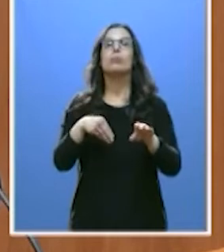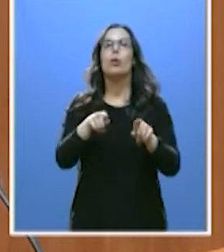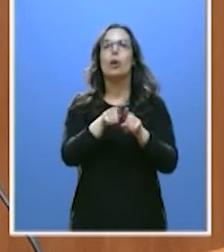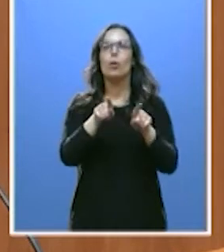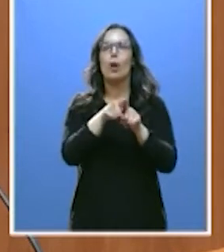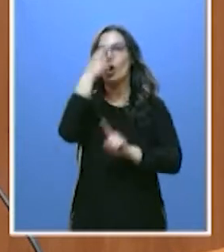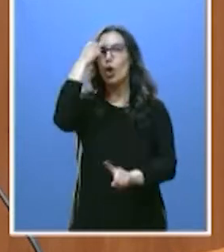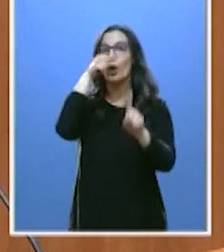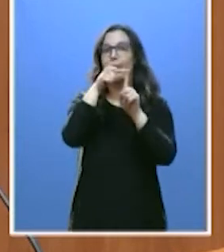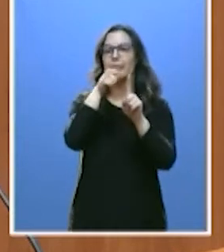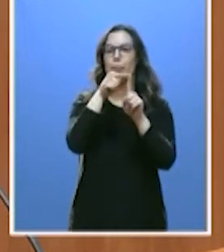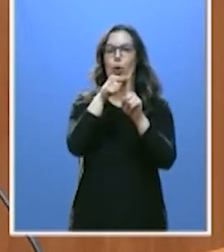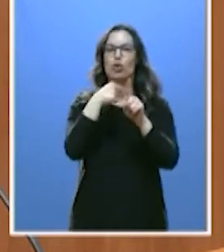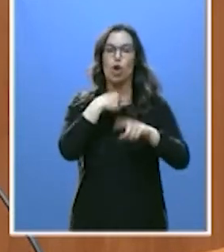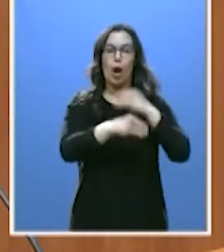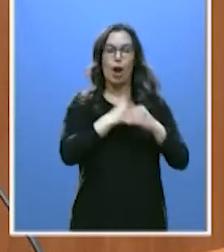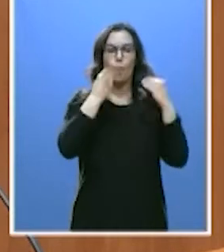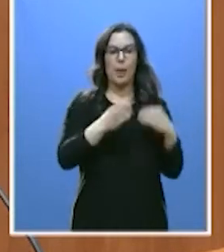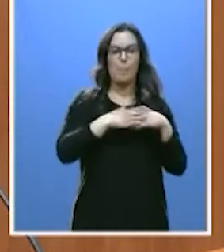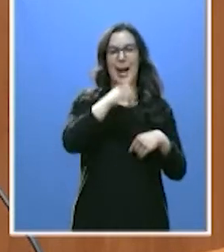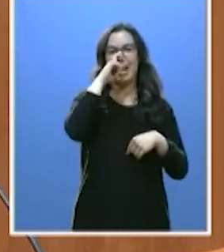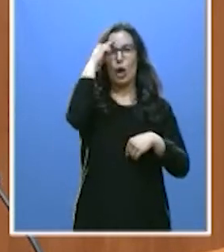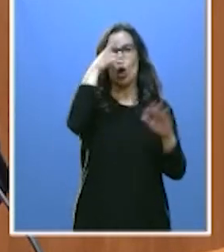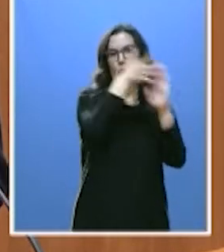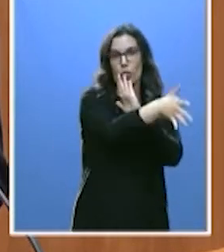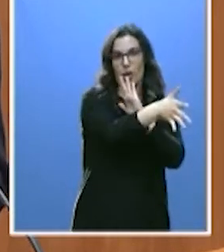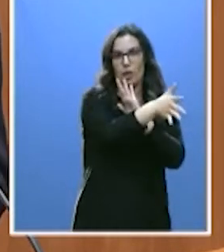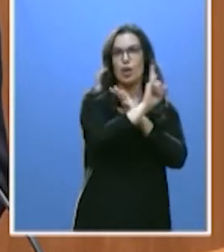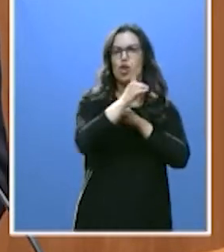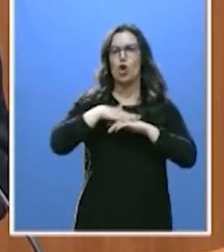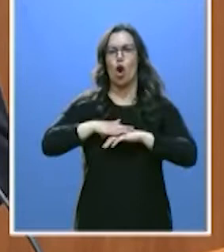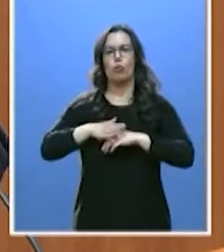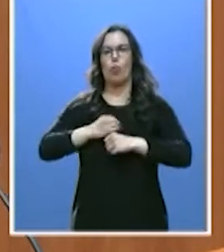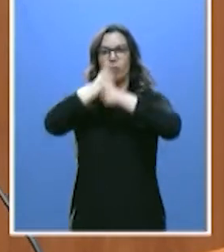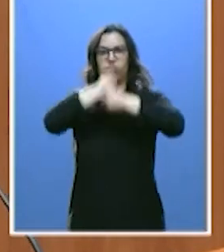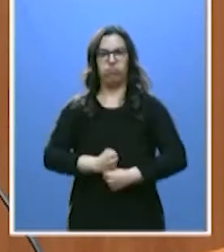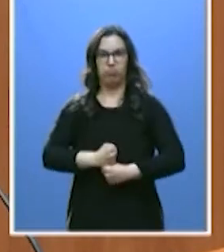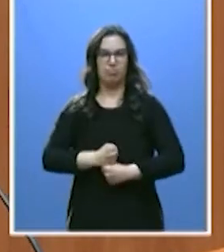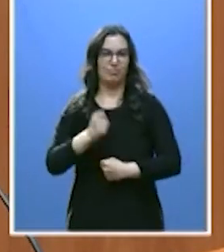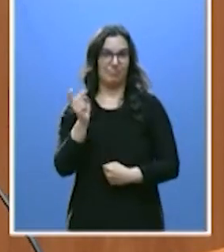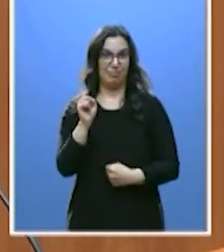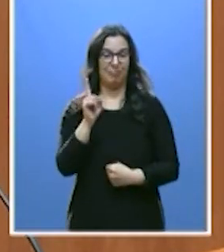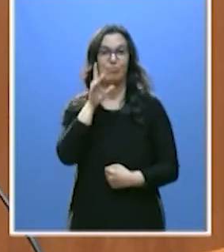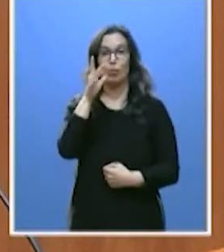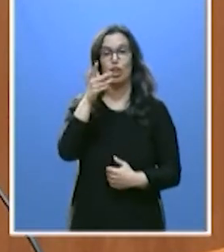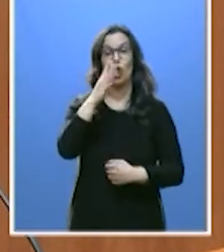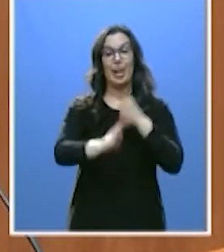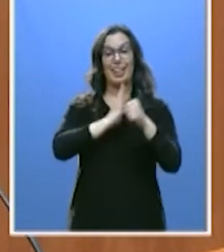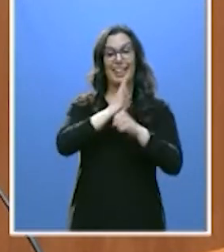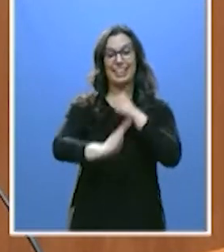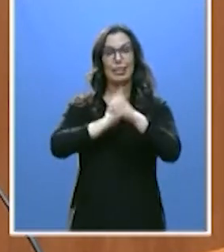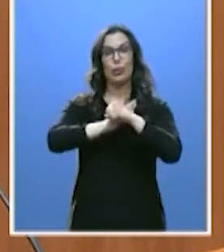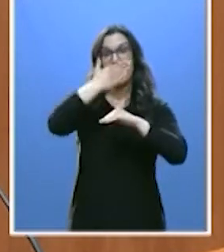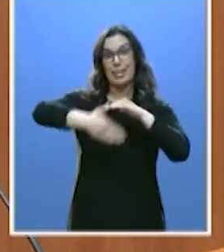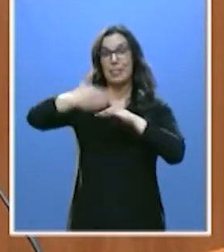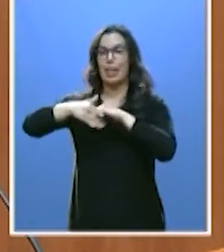permanecer indefinidamente en tu puesto político. Por eso son buenas las limitaciones de mandatos, porque